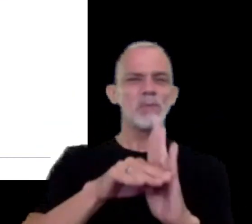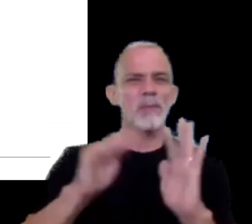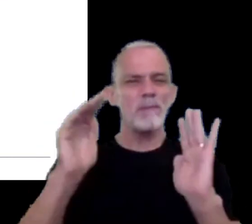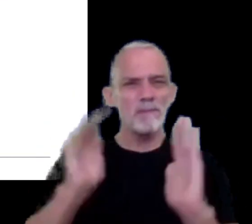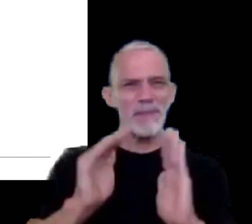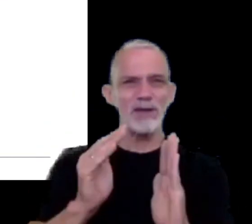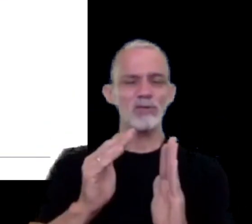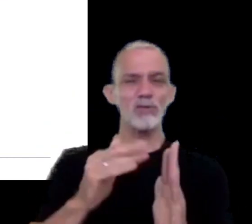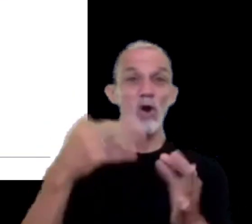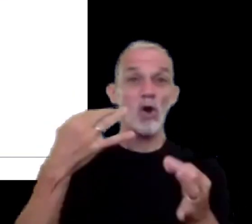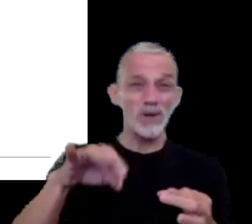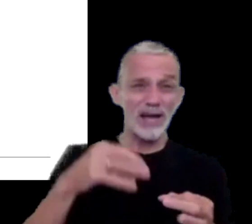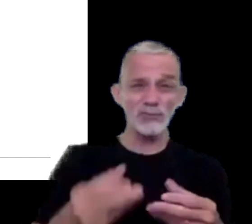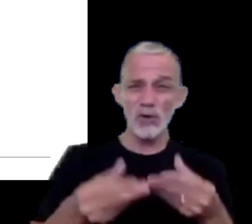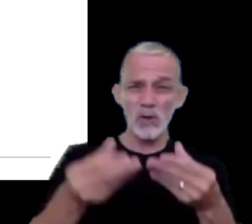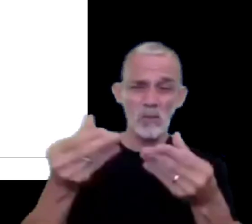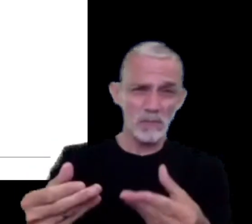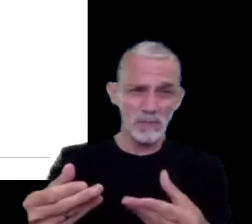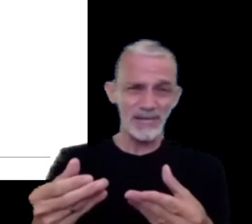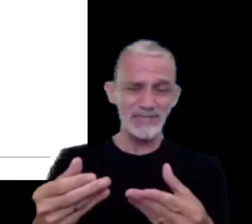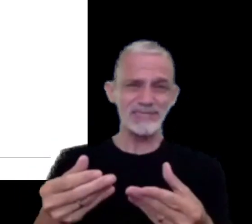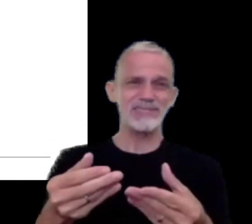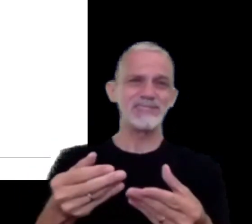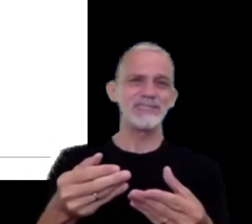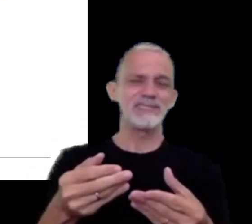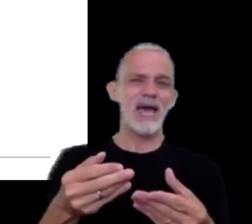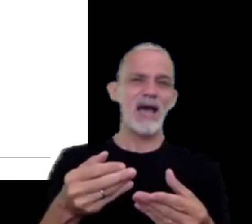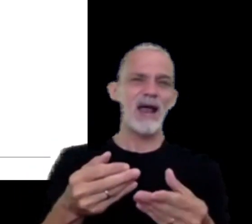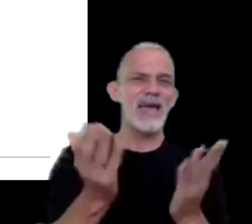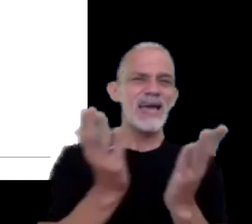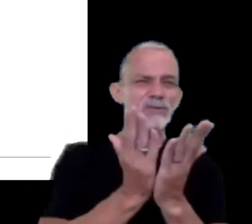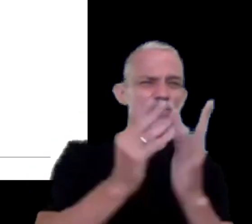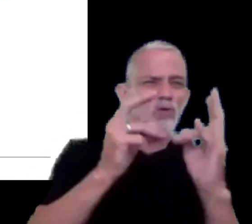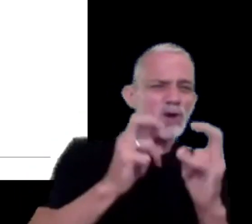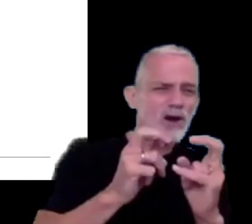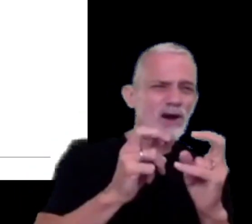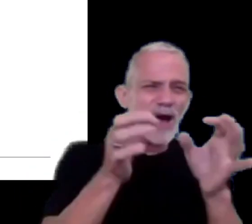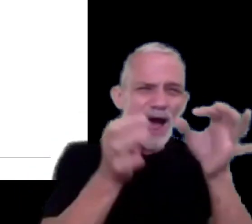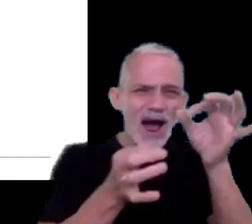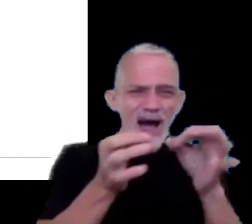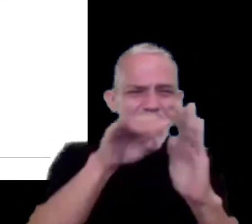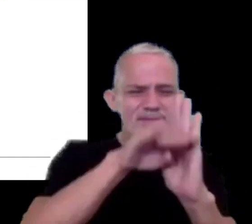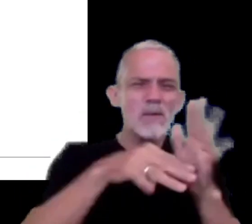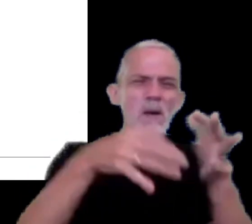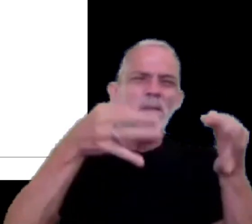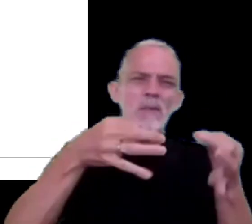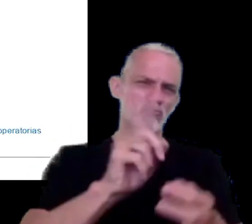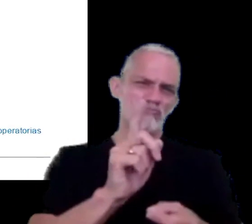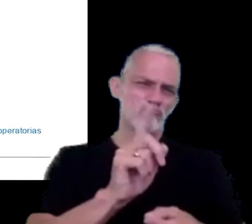estando obligados a presentar el estudio con todas sus formalidades